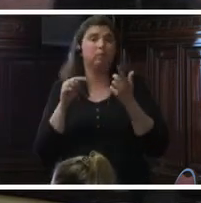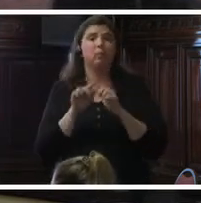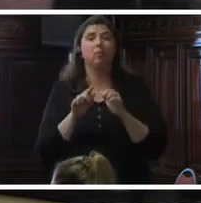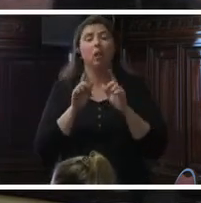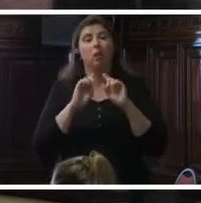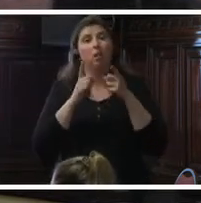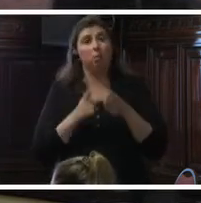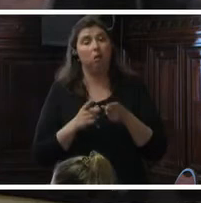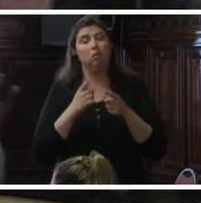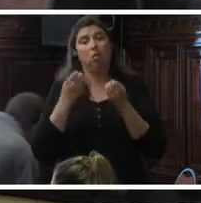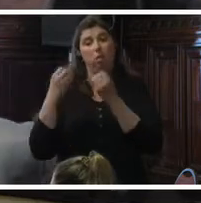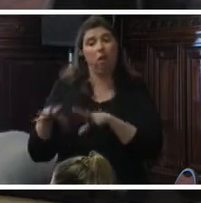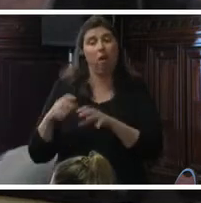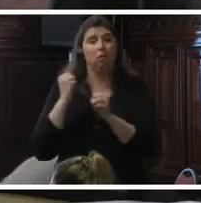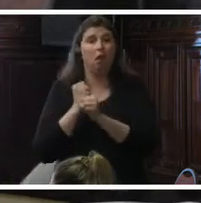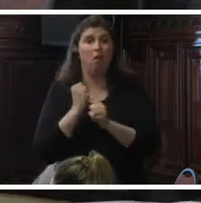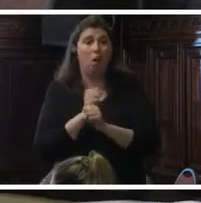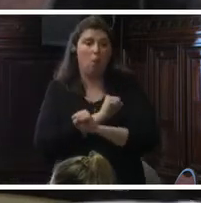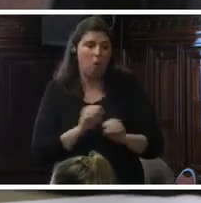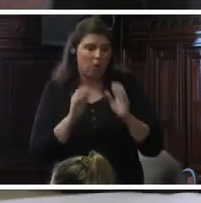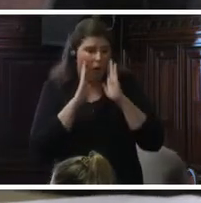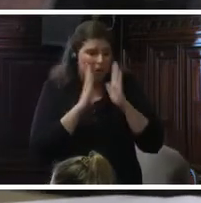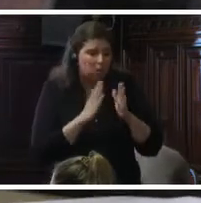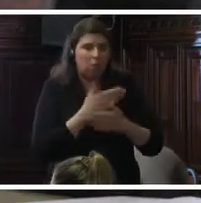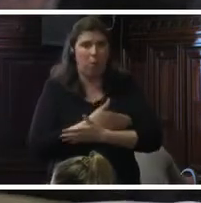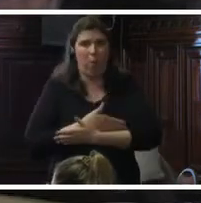deben dejar sus trabajos para responder a estas necesidades.